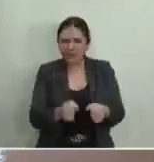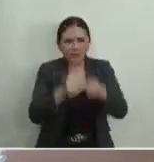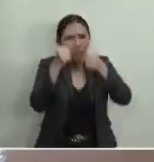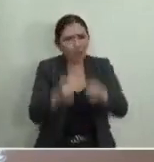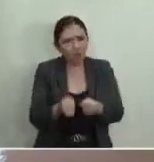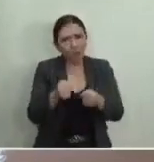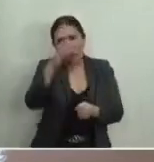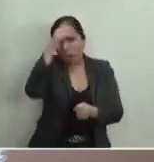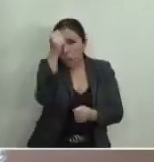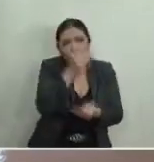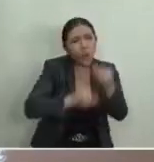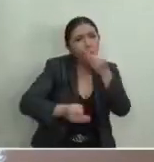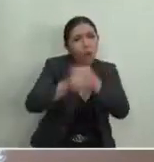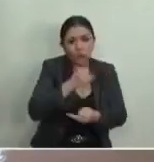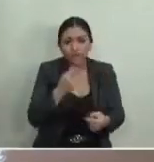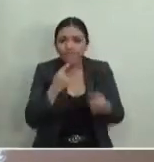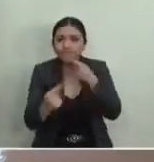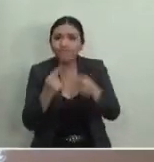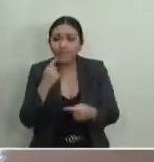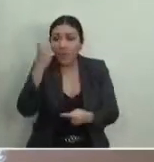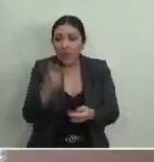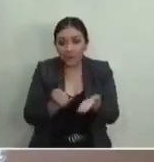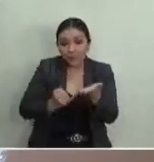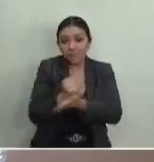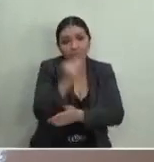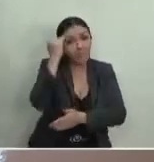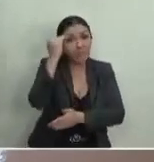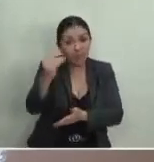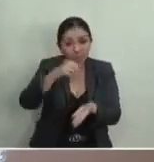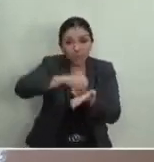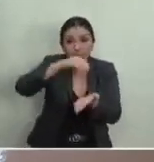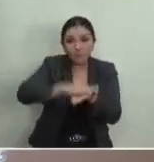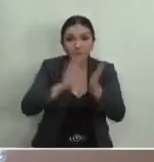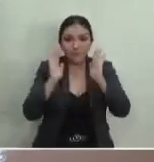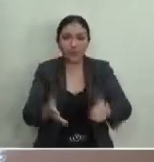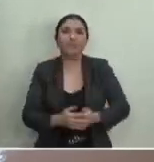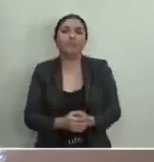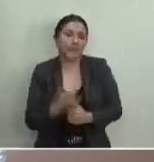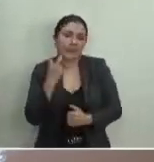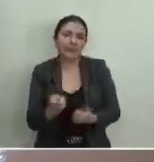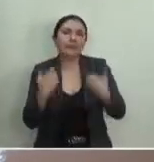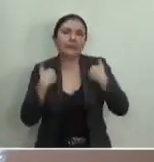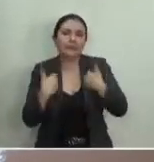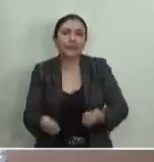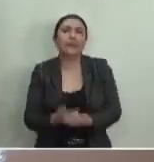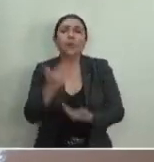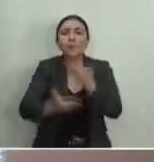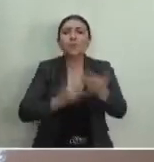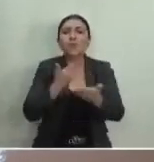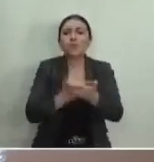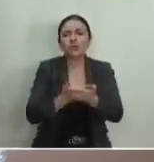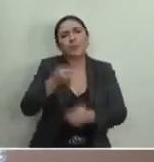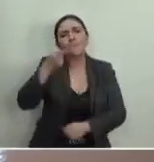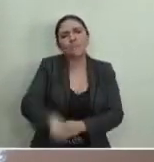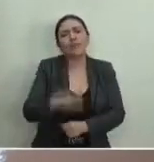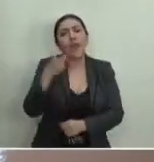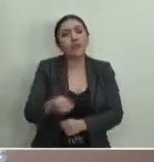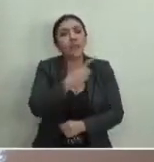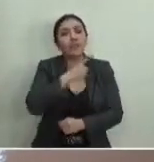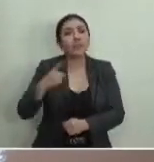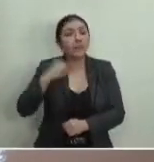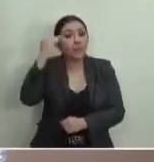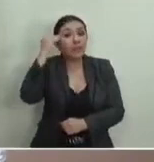a todas las partes involucradas respecto de la determinación que se adopte. En ese sentido, la propuesta determina que el plazo que deberá